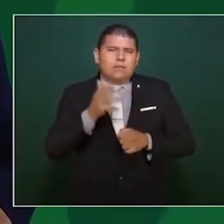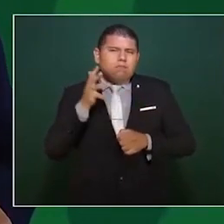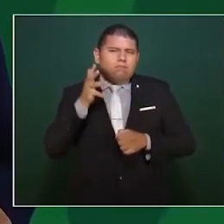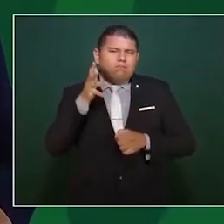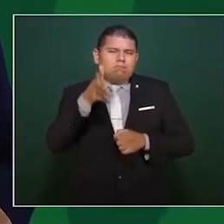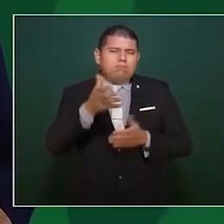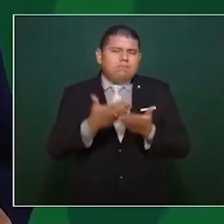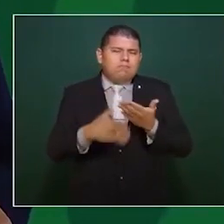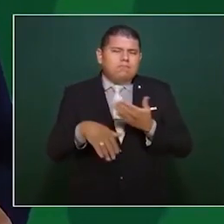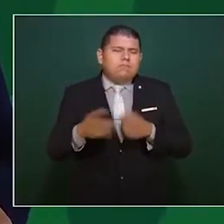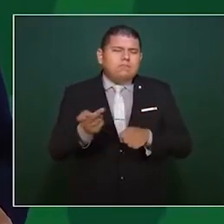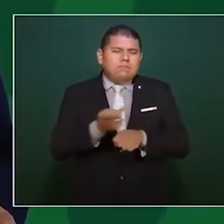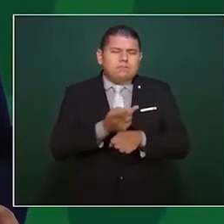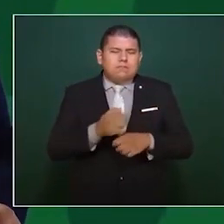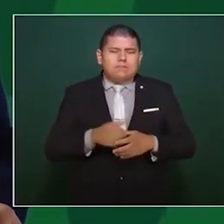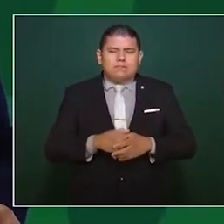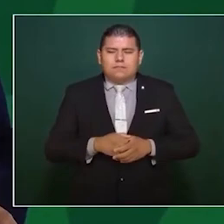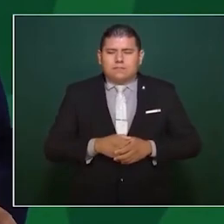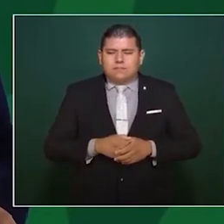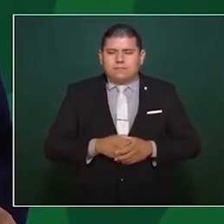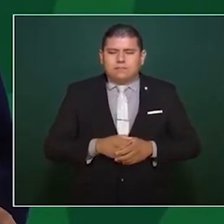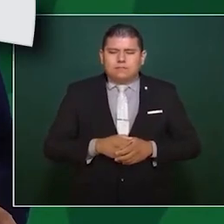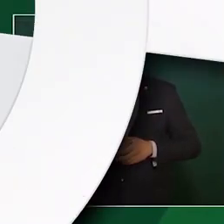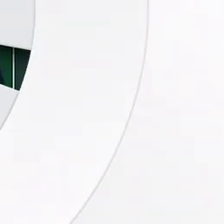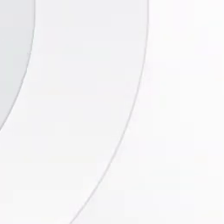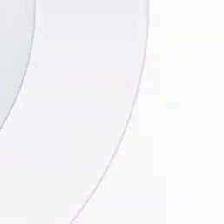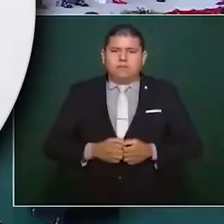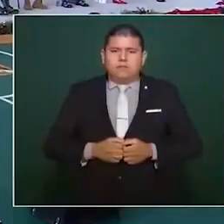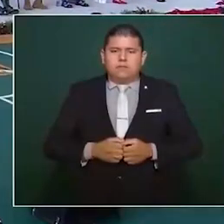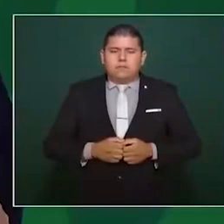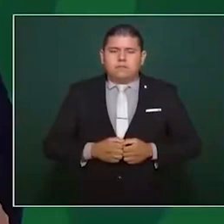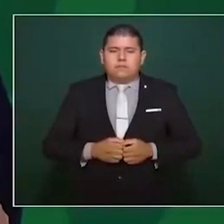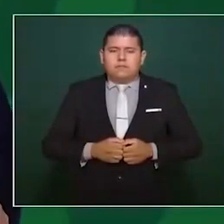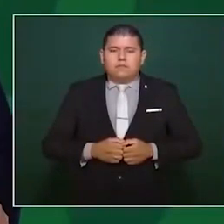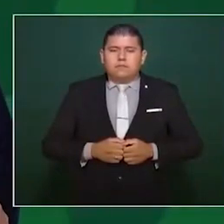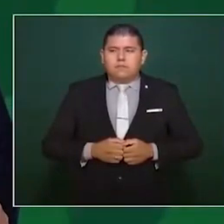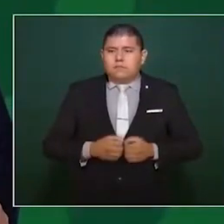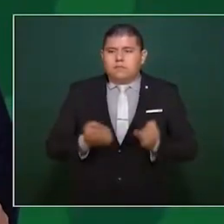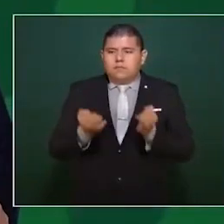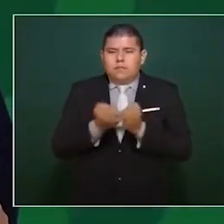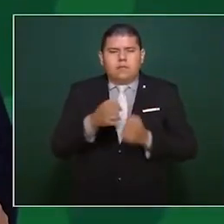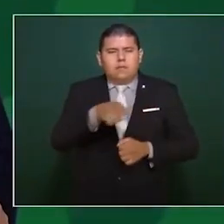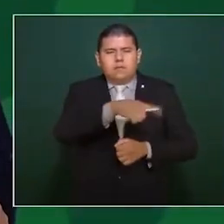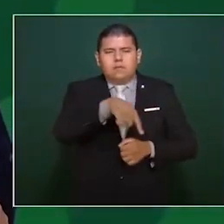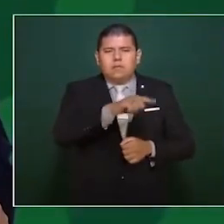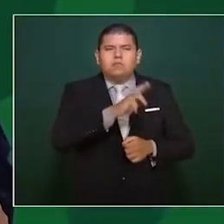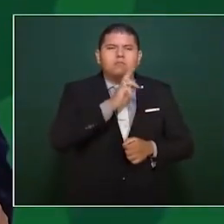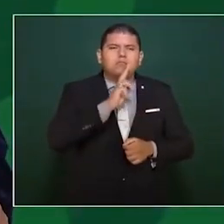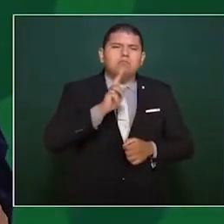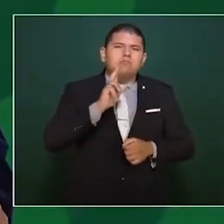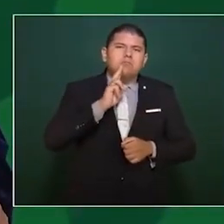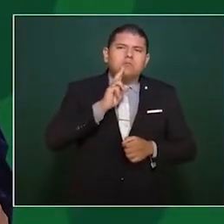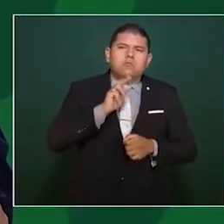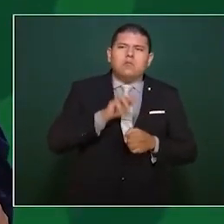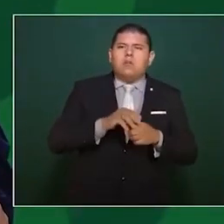cuiden los periodistas, lo mismo.